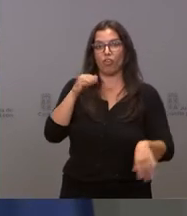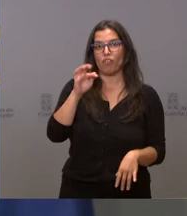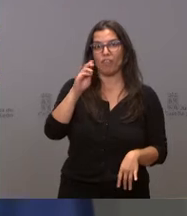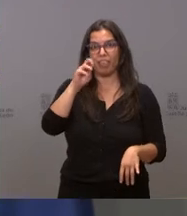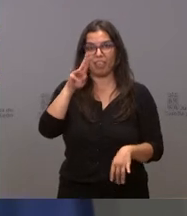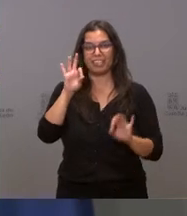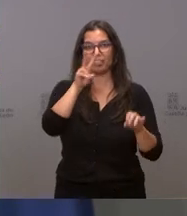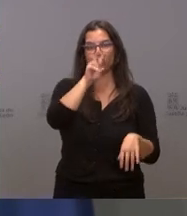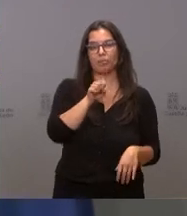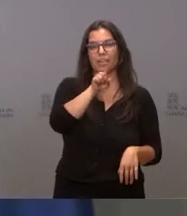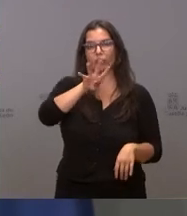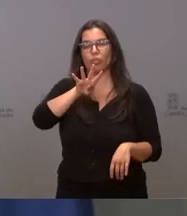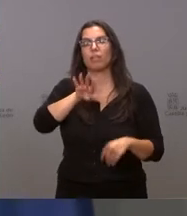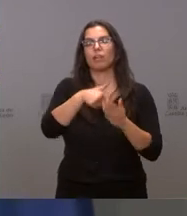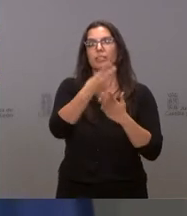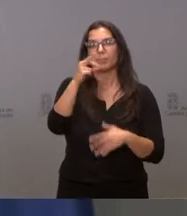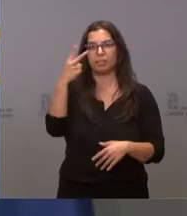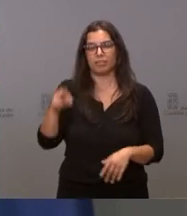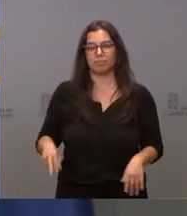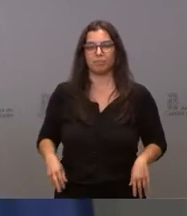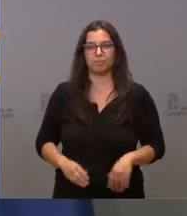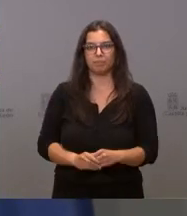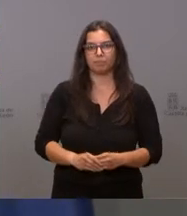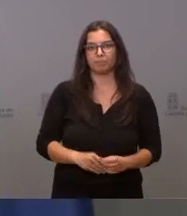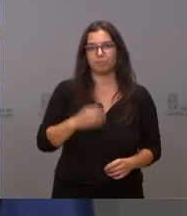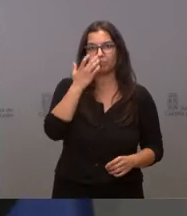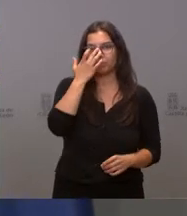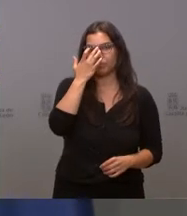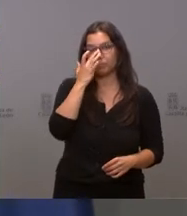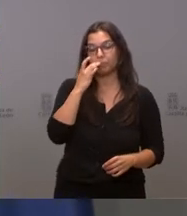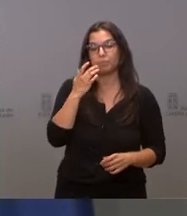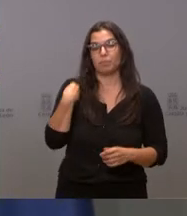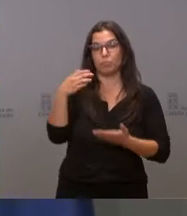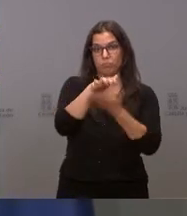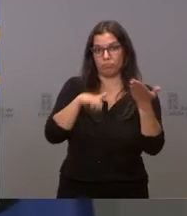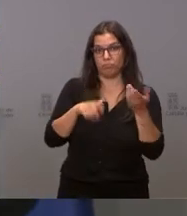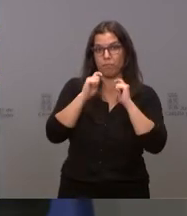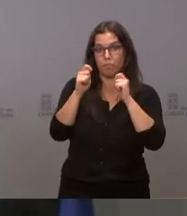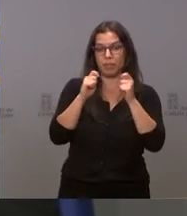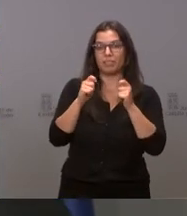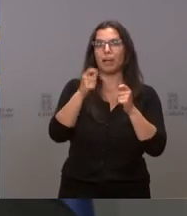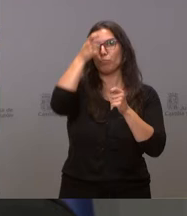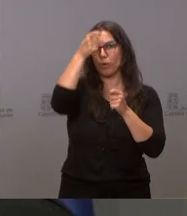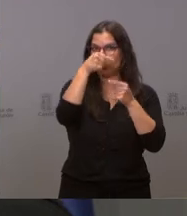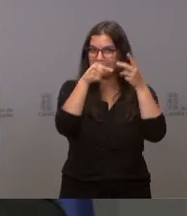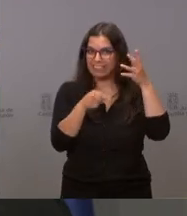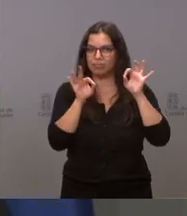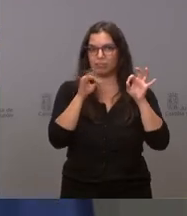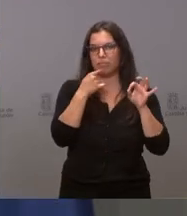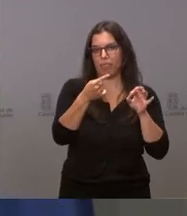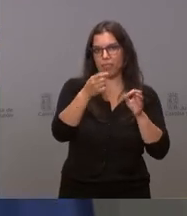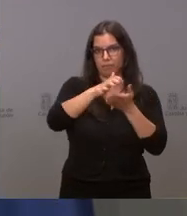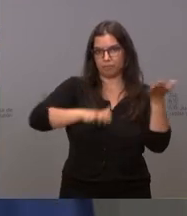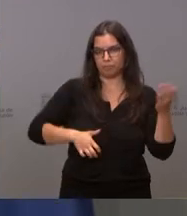2014-2020. Tienen en la nota de prensa detalladas las localidades. La